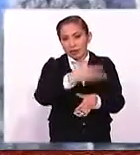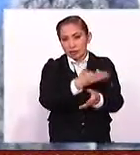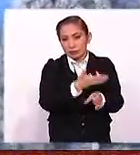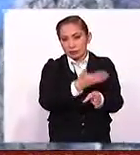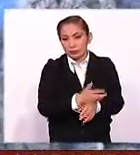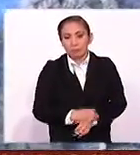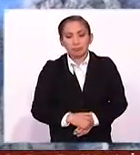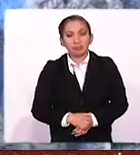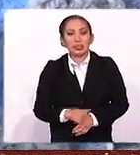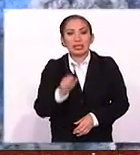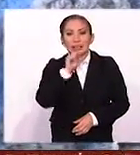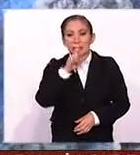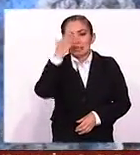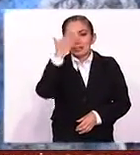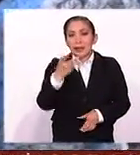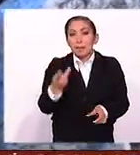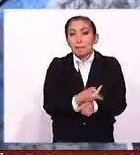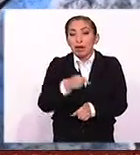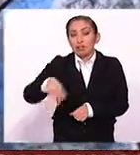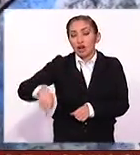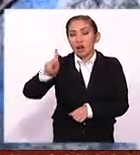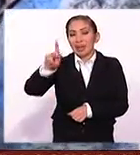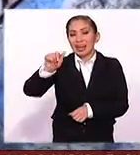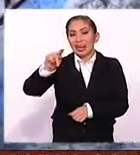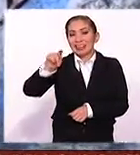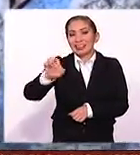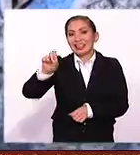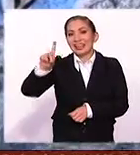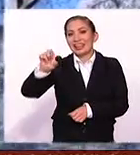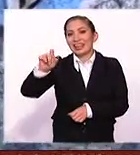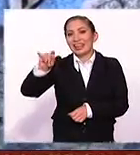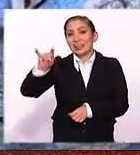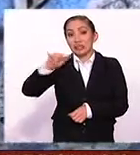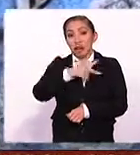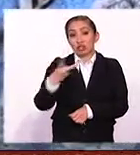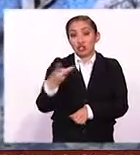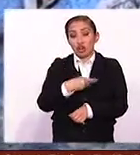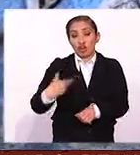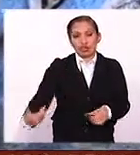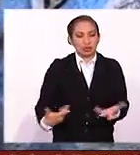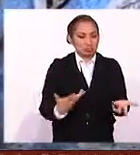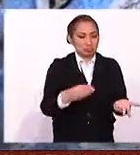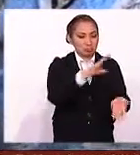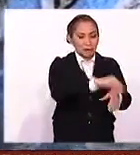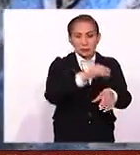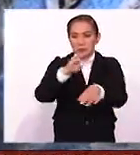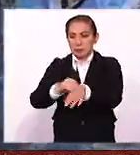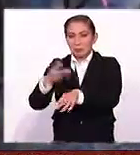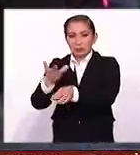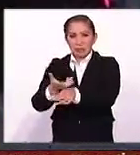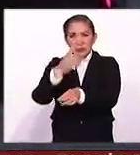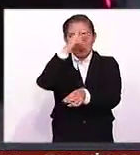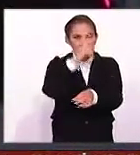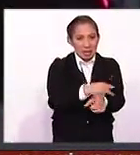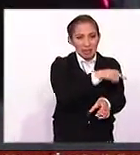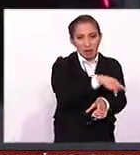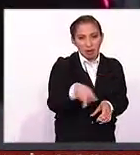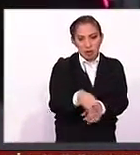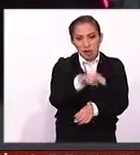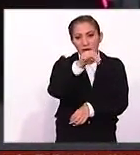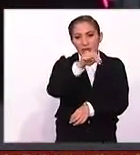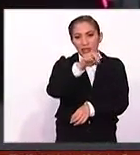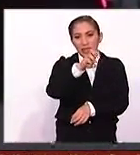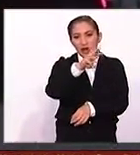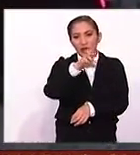Unidos. Y sin duda también saber lo que va a pasar con Kate del Castillo, puesto que tiene las dos nacionalidades, incluso como decía Patti hoy en The New York